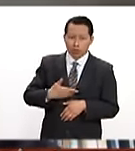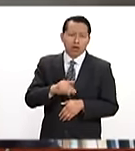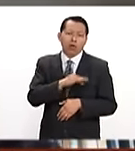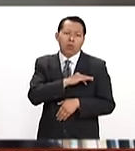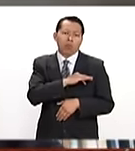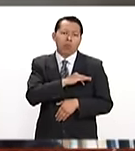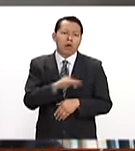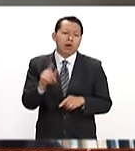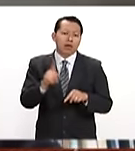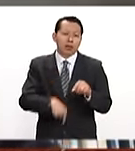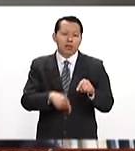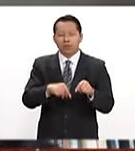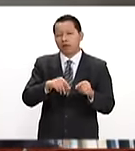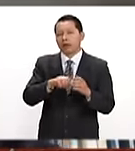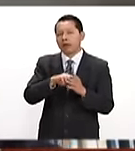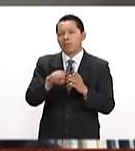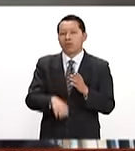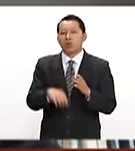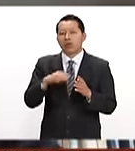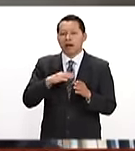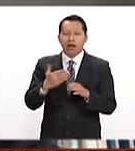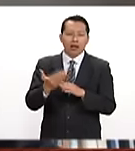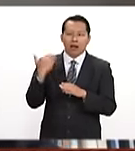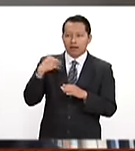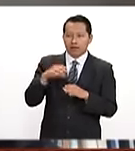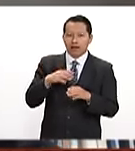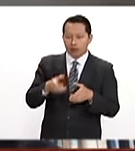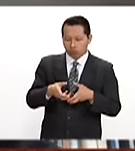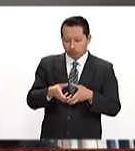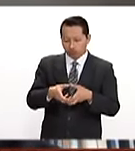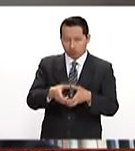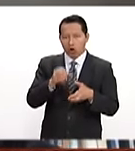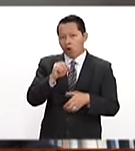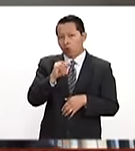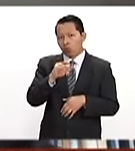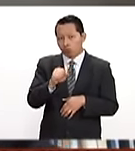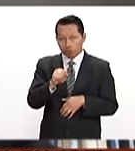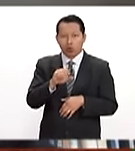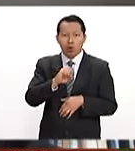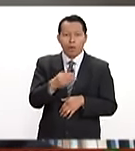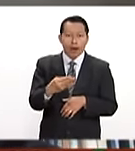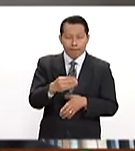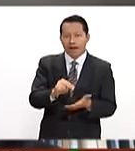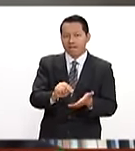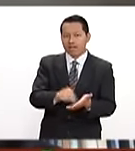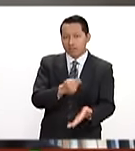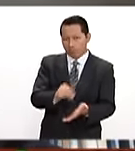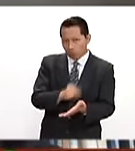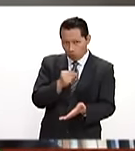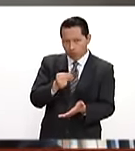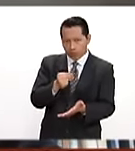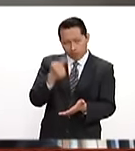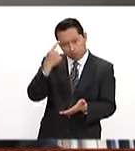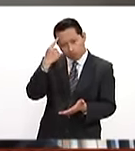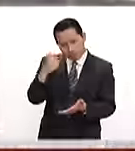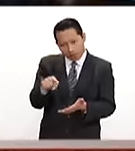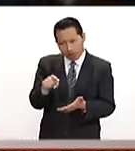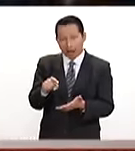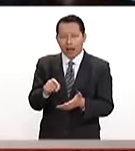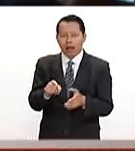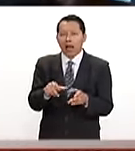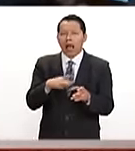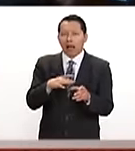revertidas. Tenemos el caso precisamente de los oleoductos, en donde Barack Obama había firmado una orden ejecutiva en donde frenaba la